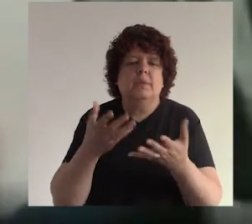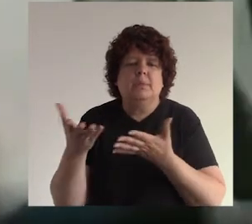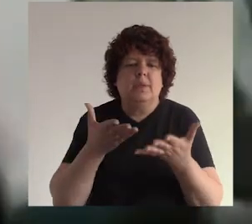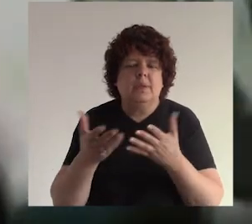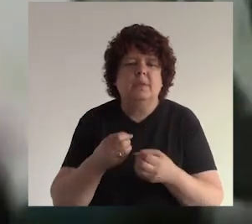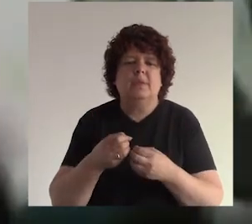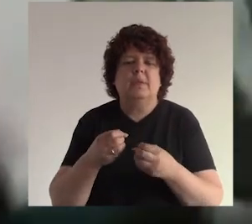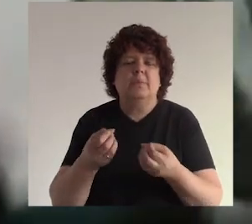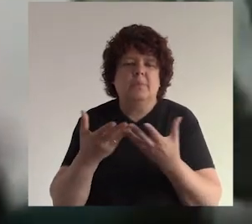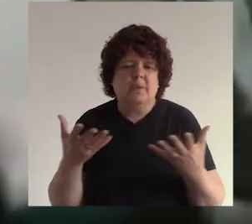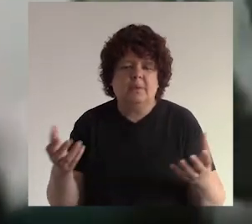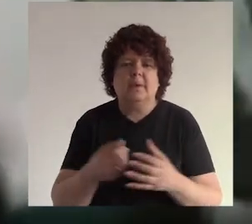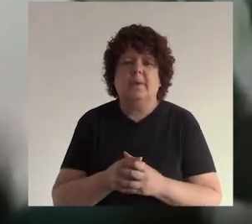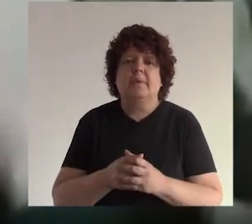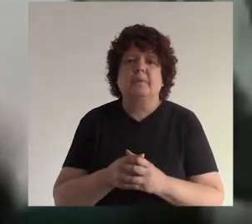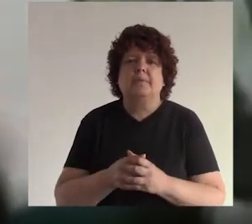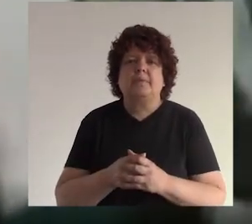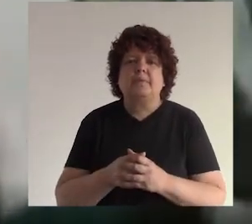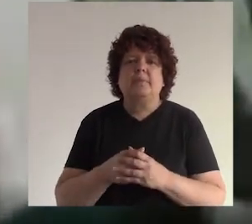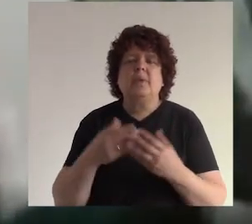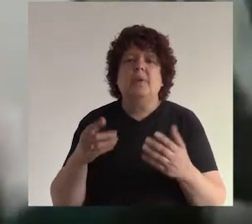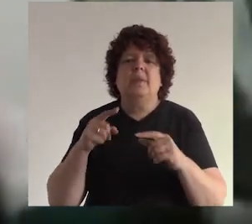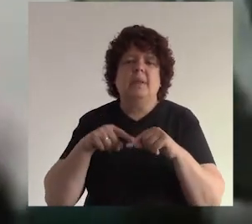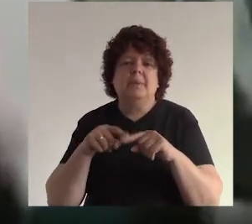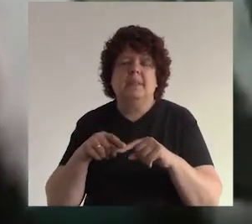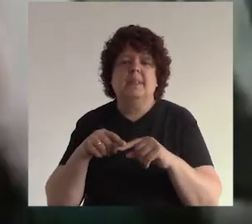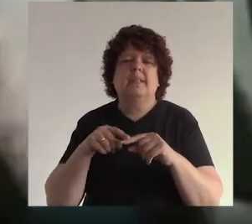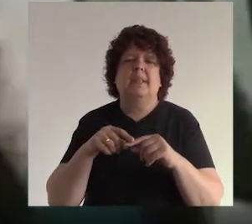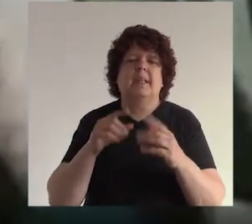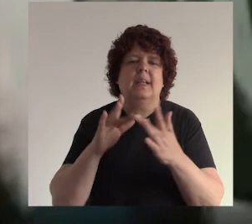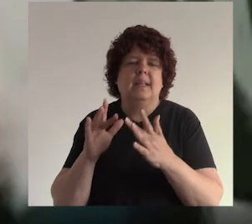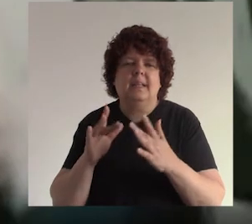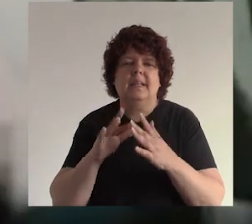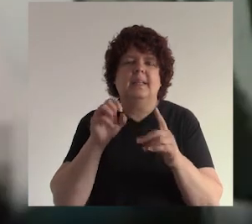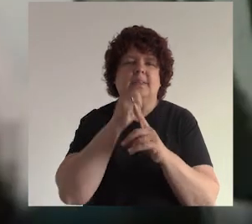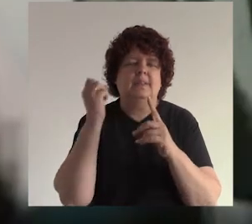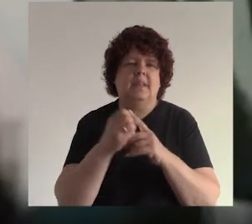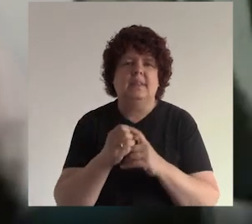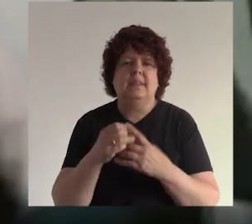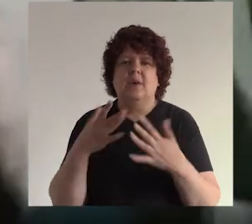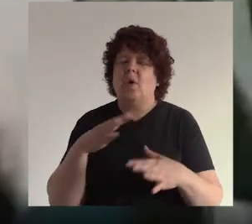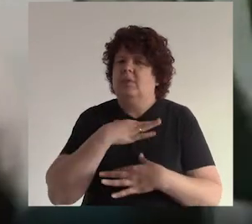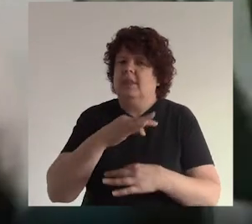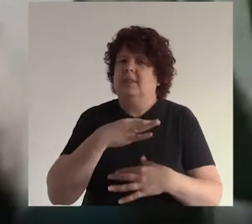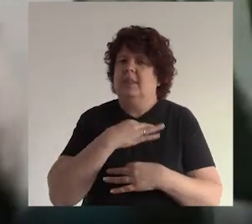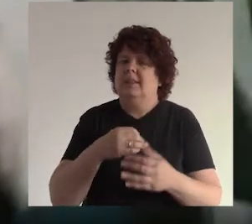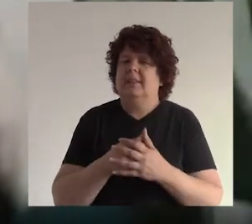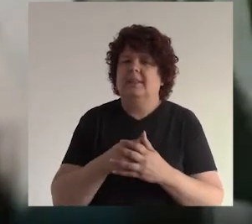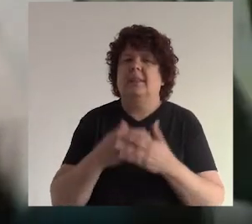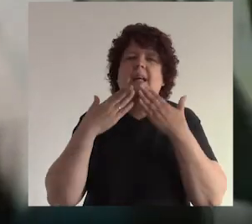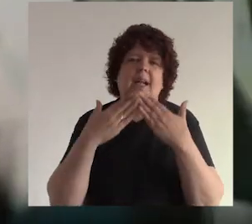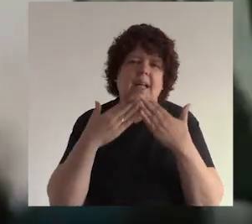producto ¿no? o el contenido de mi producto por el tipo de las redes ¿no? que es bastante interesante ¿verdad? que Antonio te